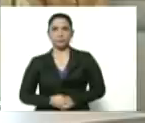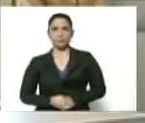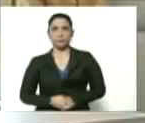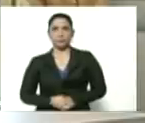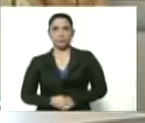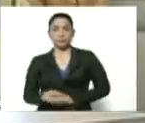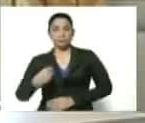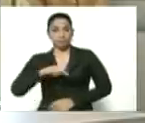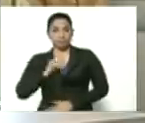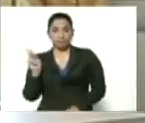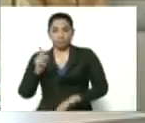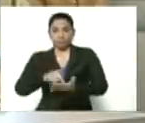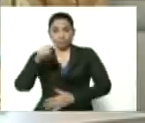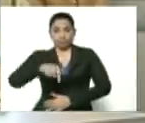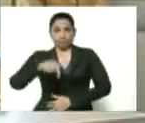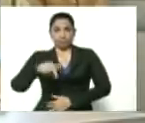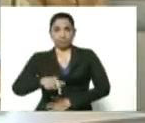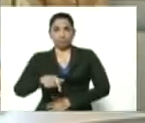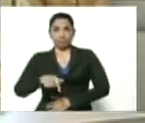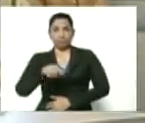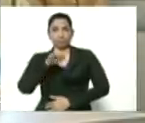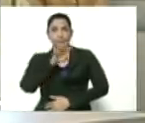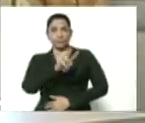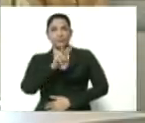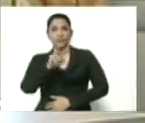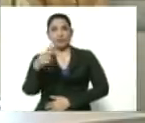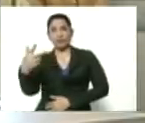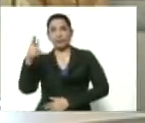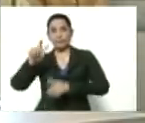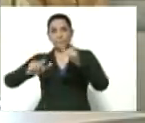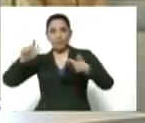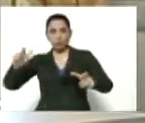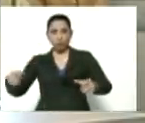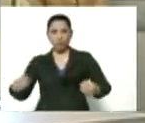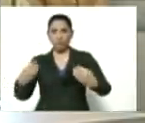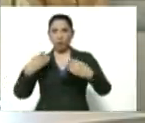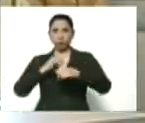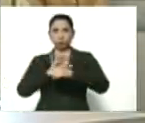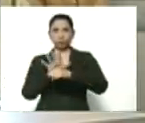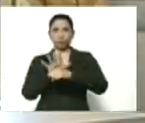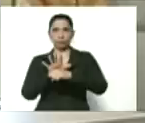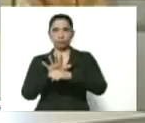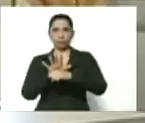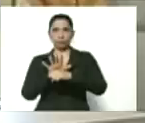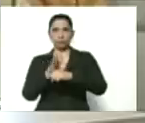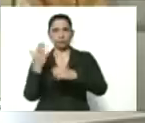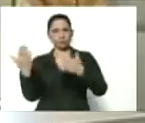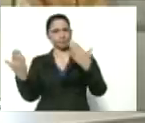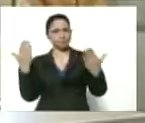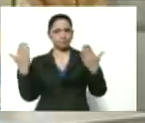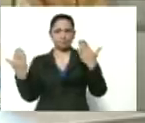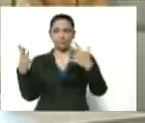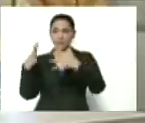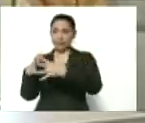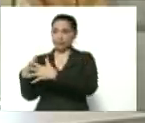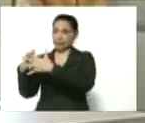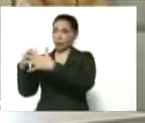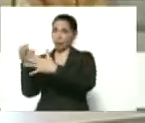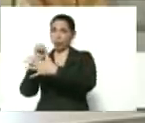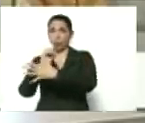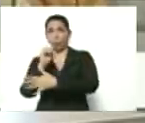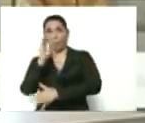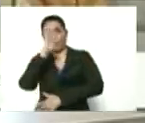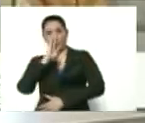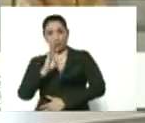Hemos llegado hoy con este caso a 423. Si lo comparamos con Estados Unidos, con Brasil,